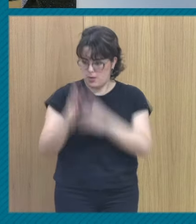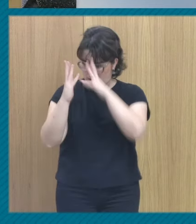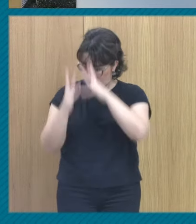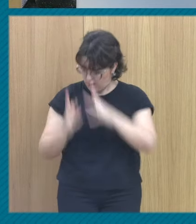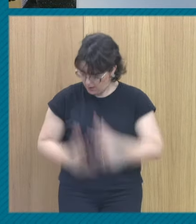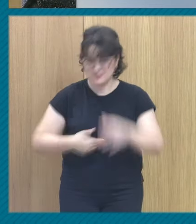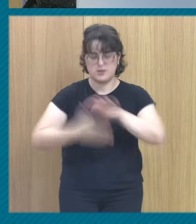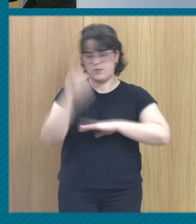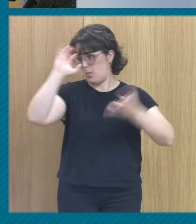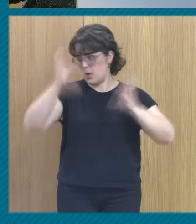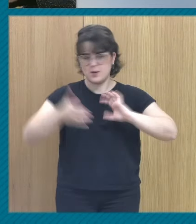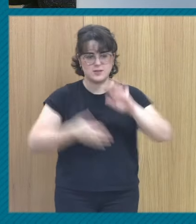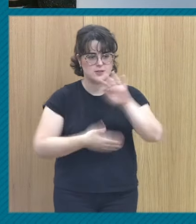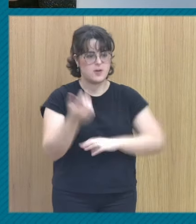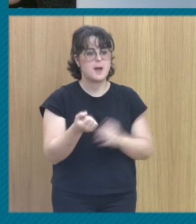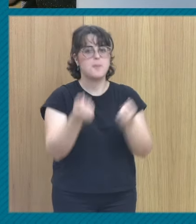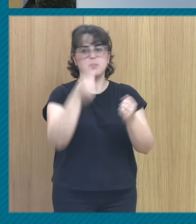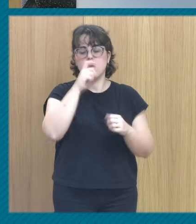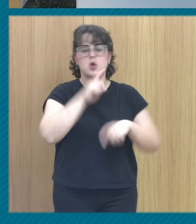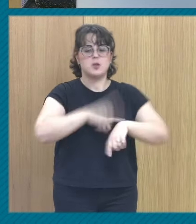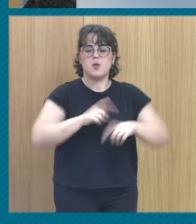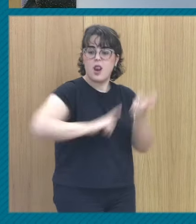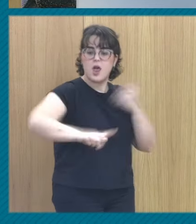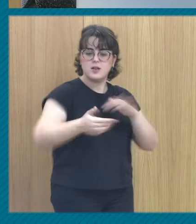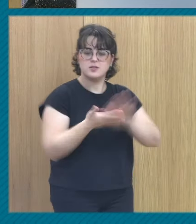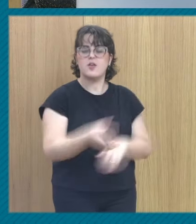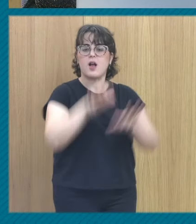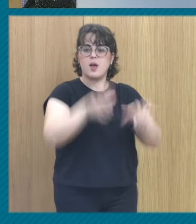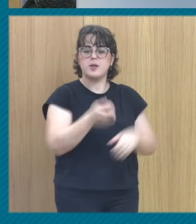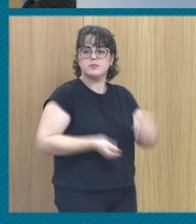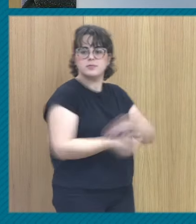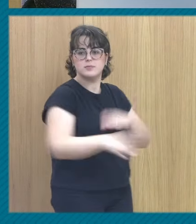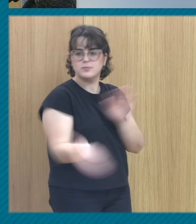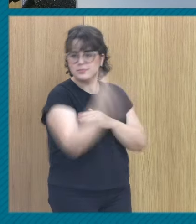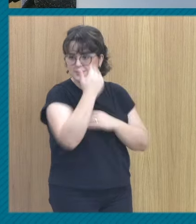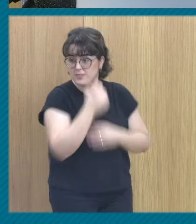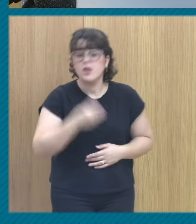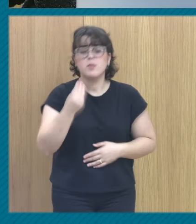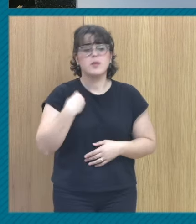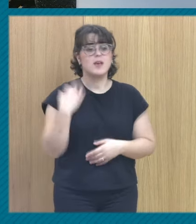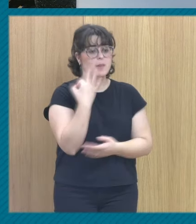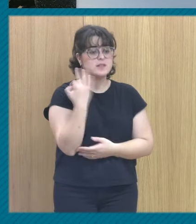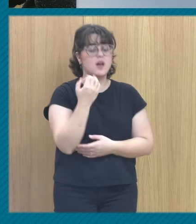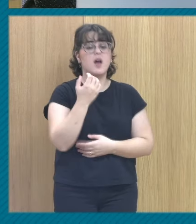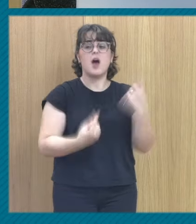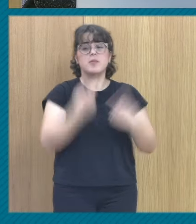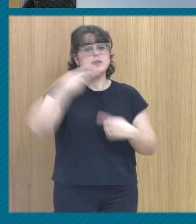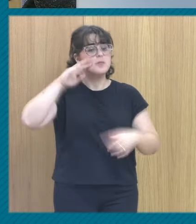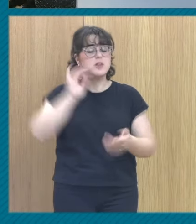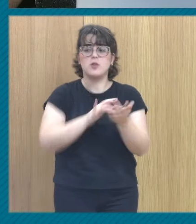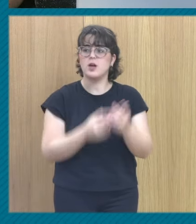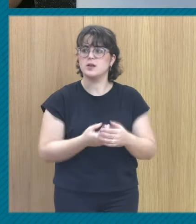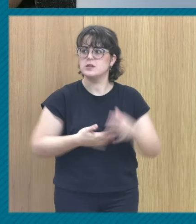La memoria a largo plazo es un mueblecito de cajones. Tú aprendes algo, lo metes en el cajón y cierras el cajón. ¿Qué es lo que pasa? Que a veces hay experiencias que están